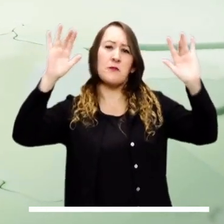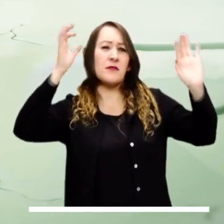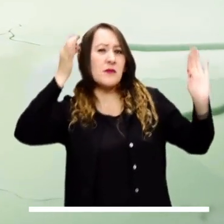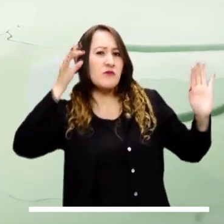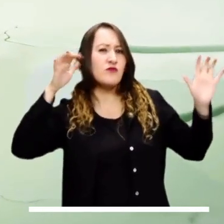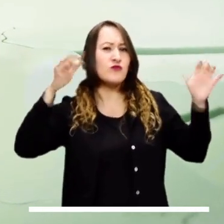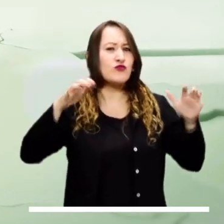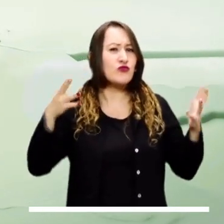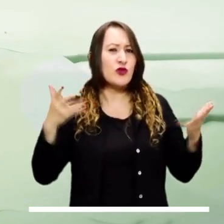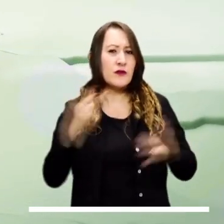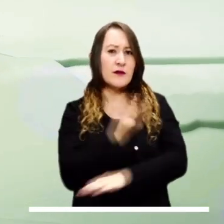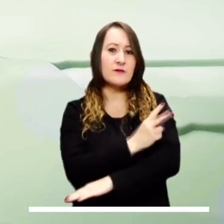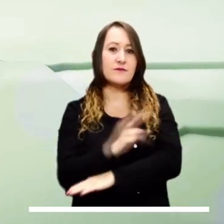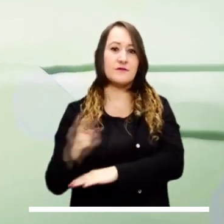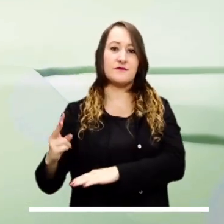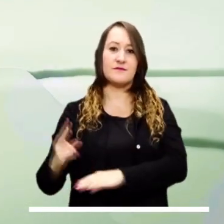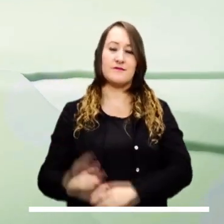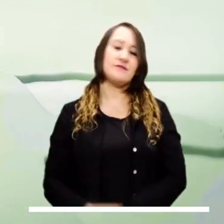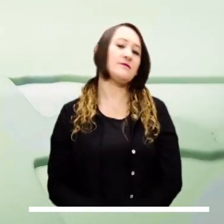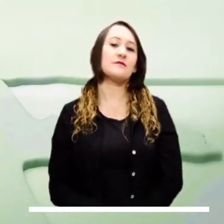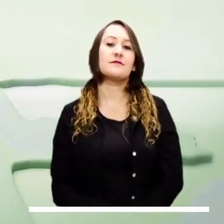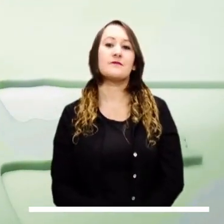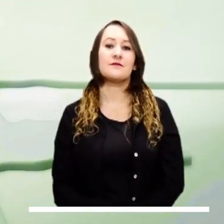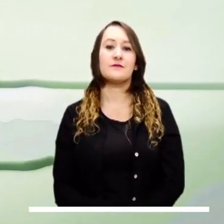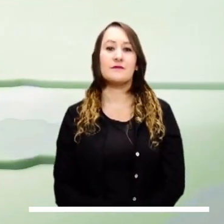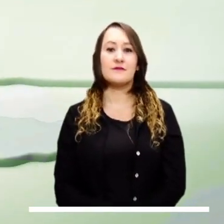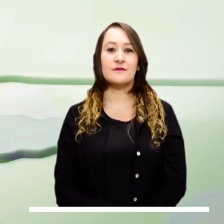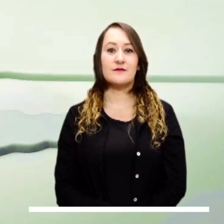Sin embargo, algunas lluvias dispersas pueden caer en bichada.